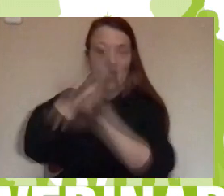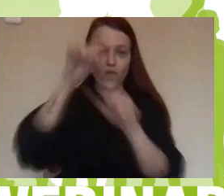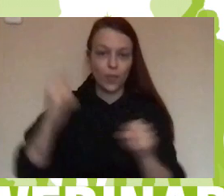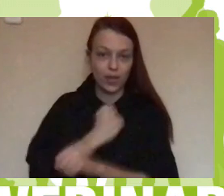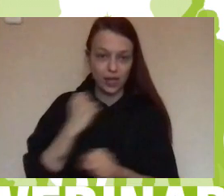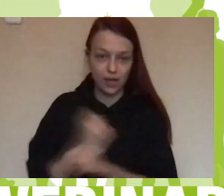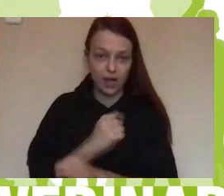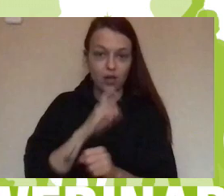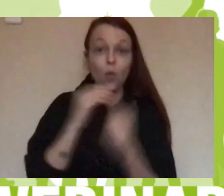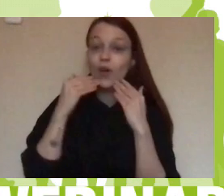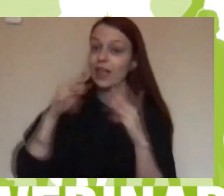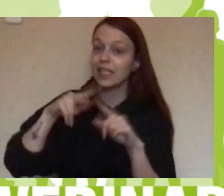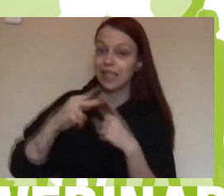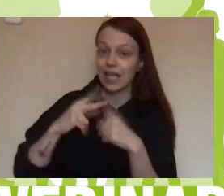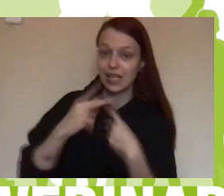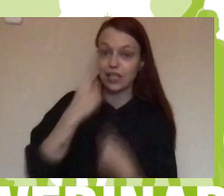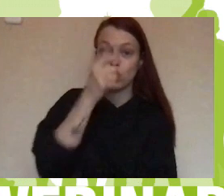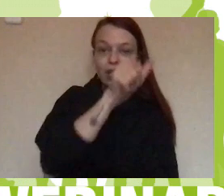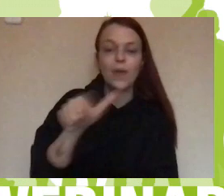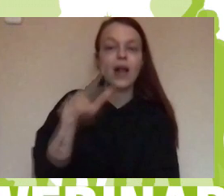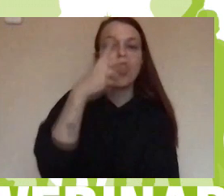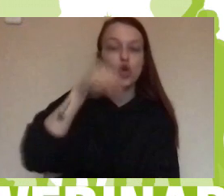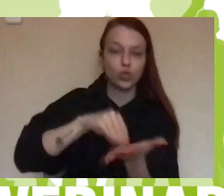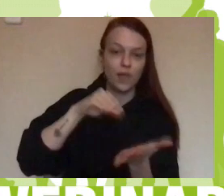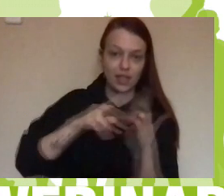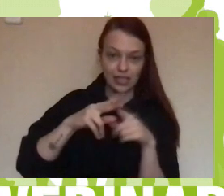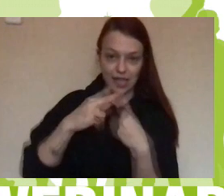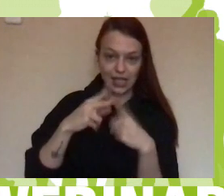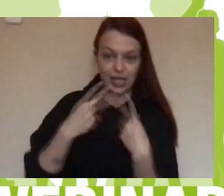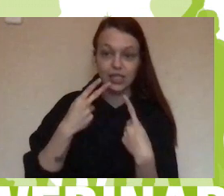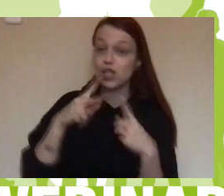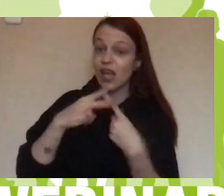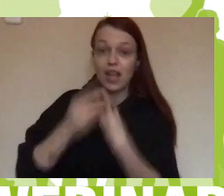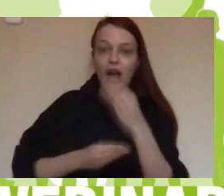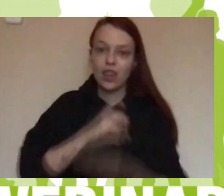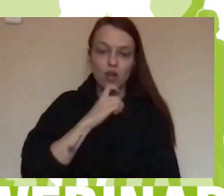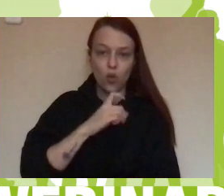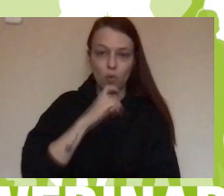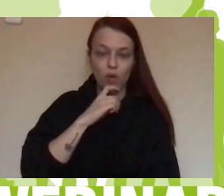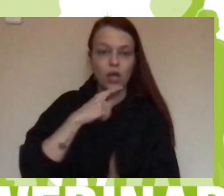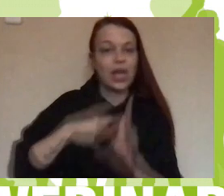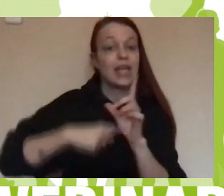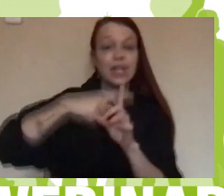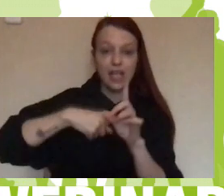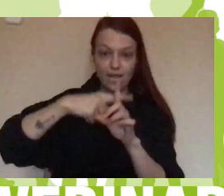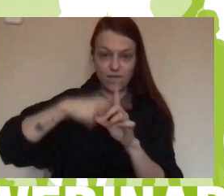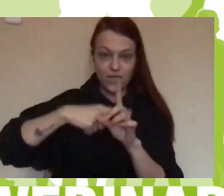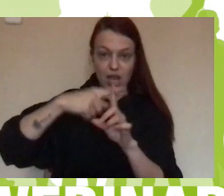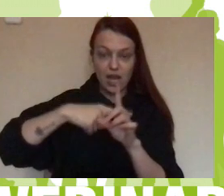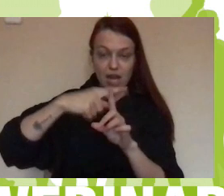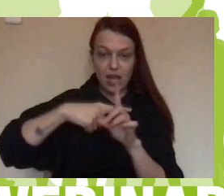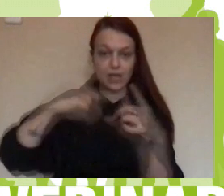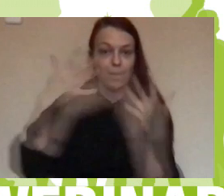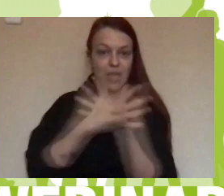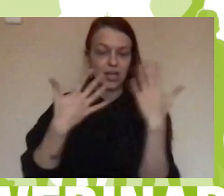instaurando talleres dos días a la semana y en los talleres se funcionaba de manera internivel. No los niños de un mismo aula